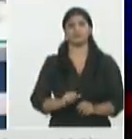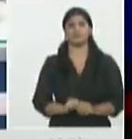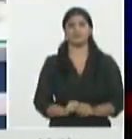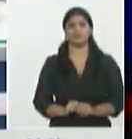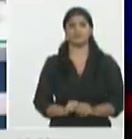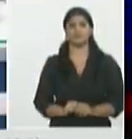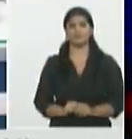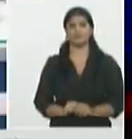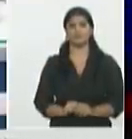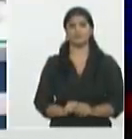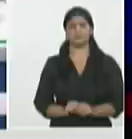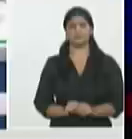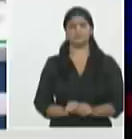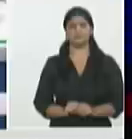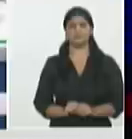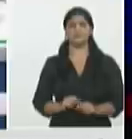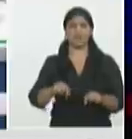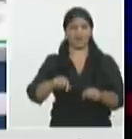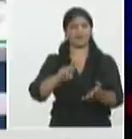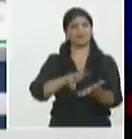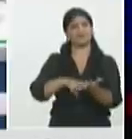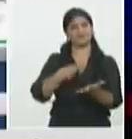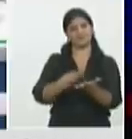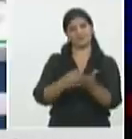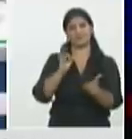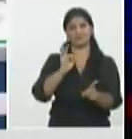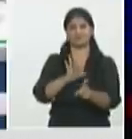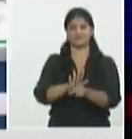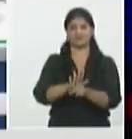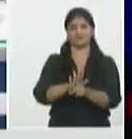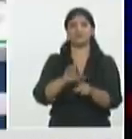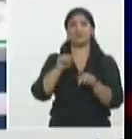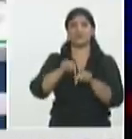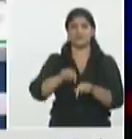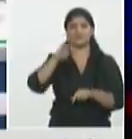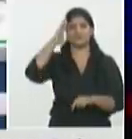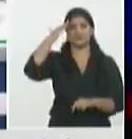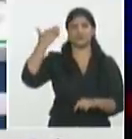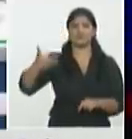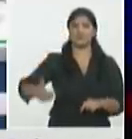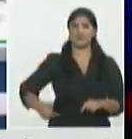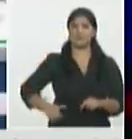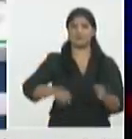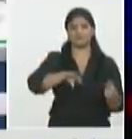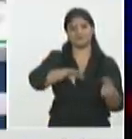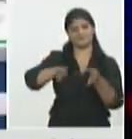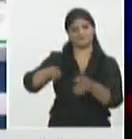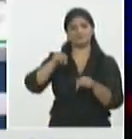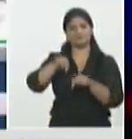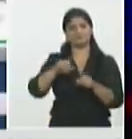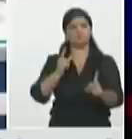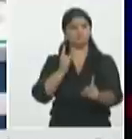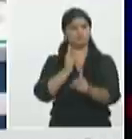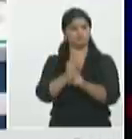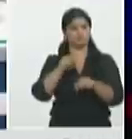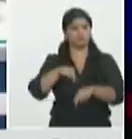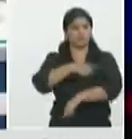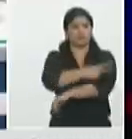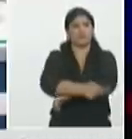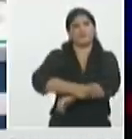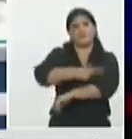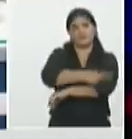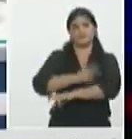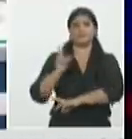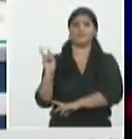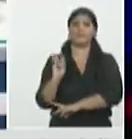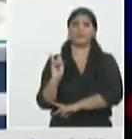y de inmediato establecemos un contacto con la República Bolivariana de Venezuela integrantes de la misión médica cubana